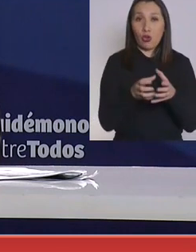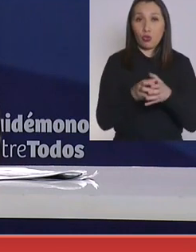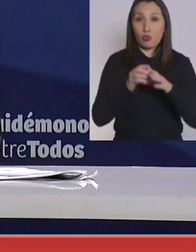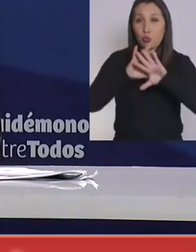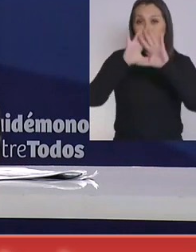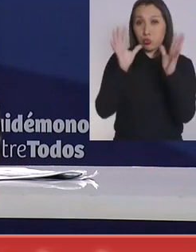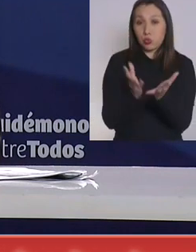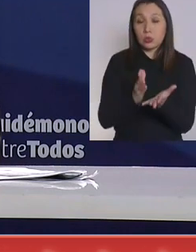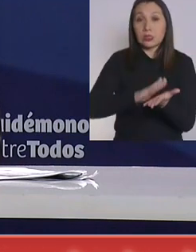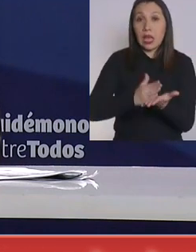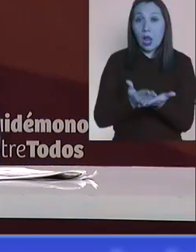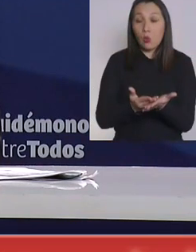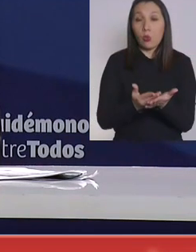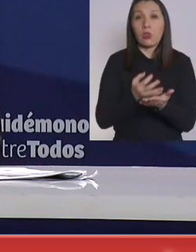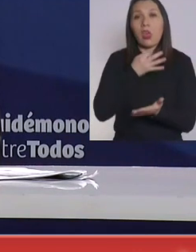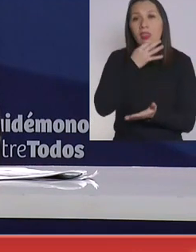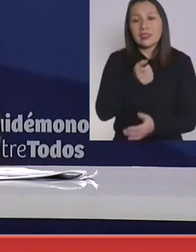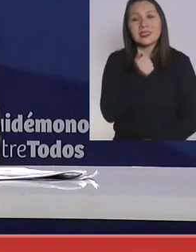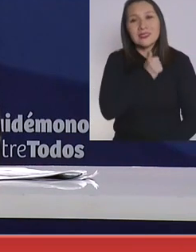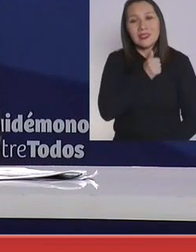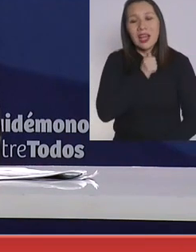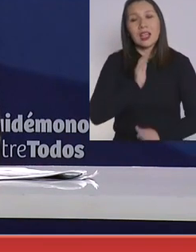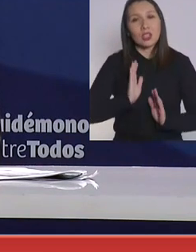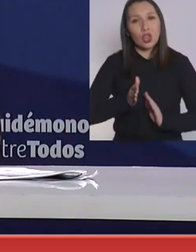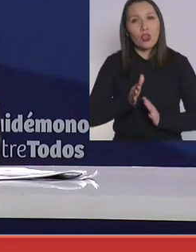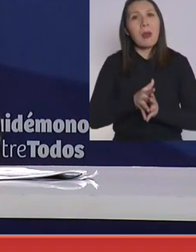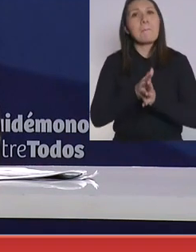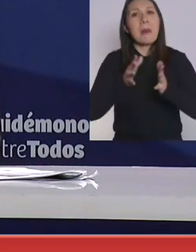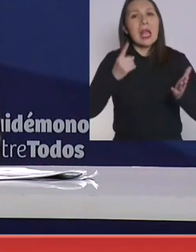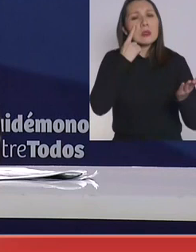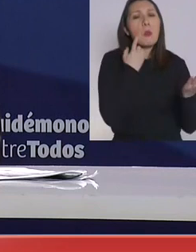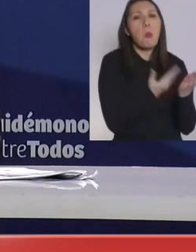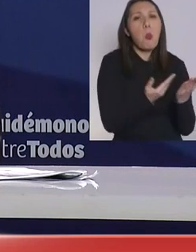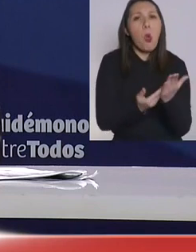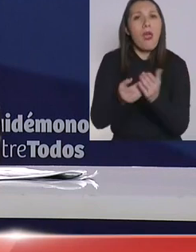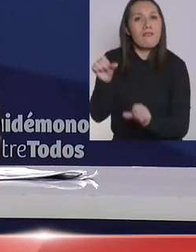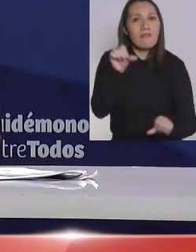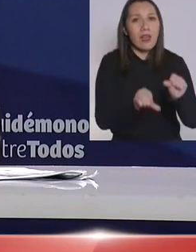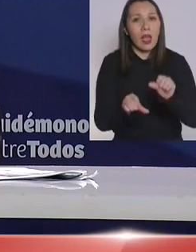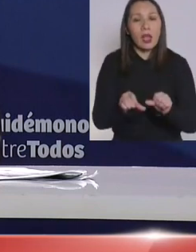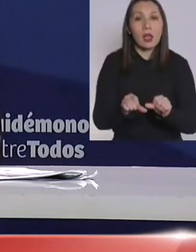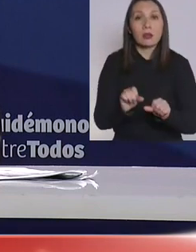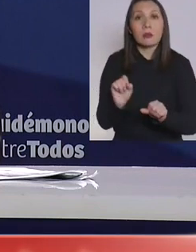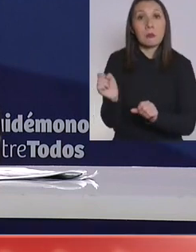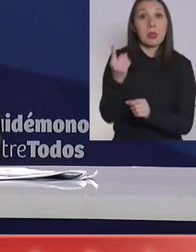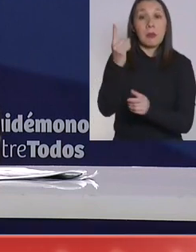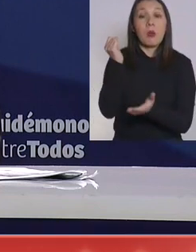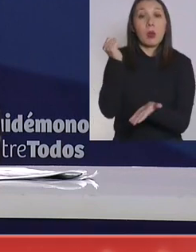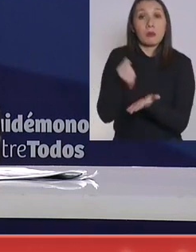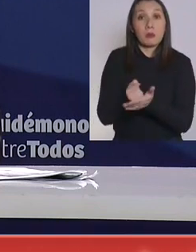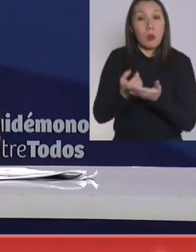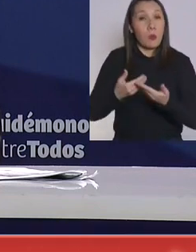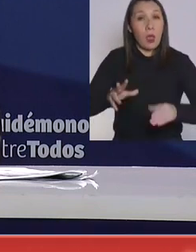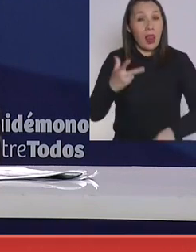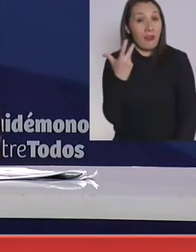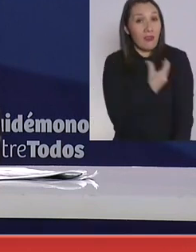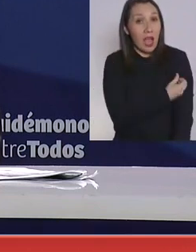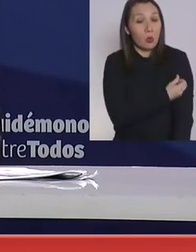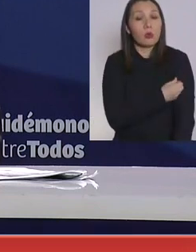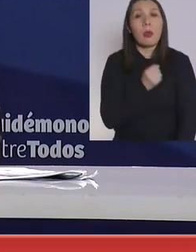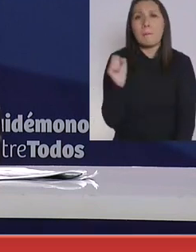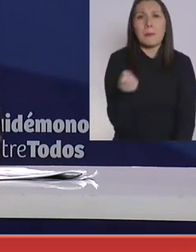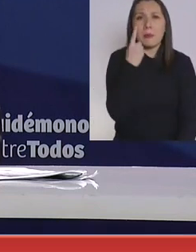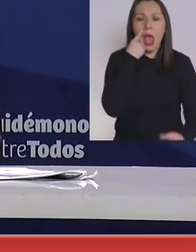Mundial de la Salud, requiere todavía más evidencia. La precalificación de cualquier vacuna incluye